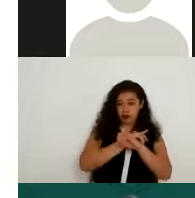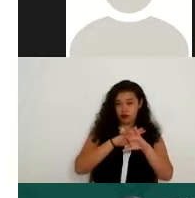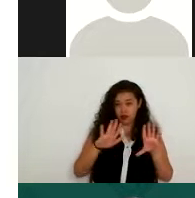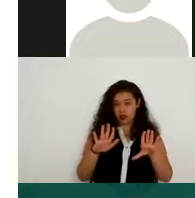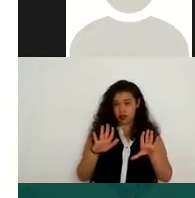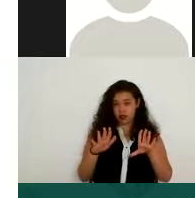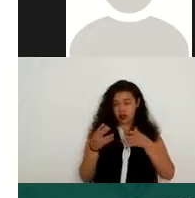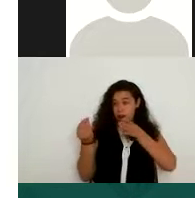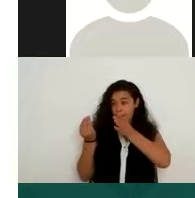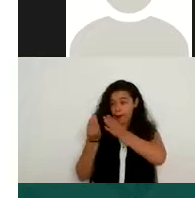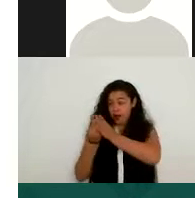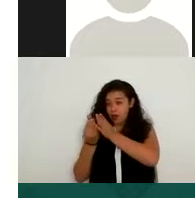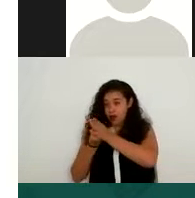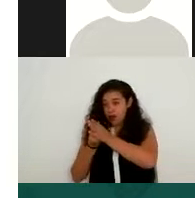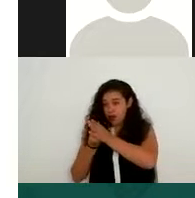personal?